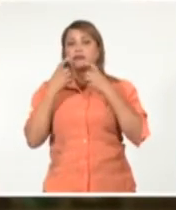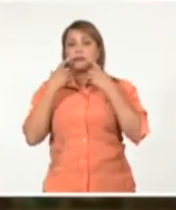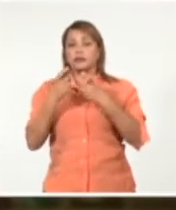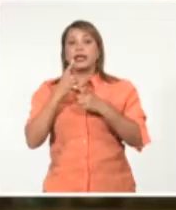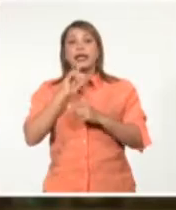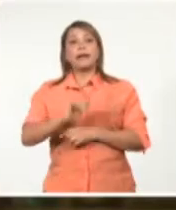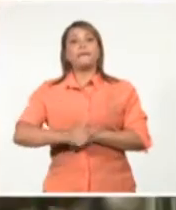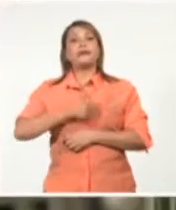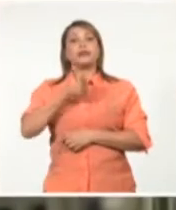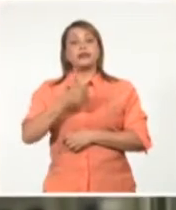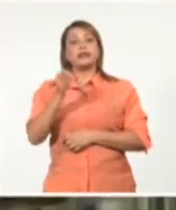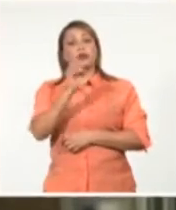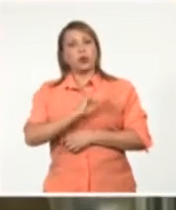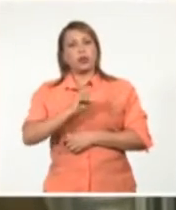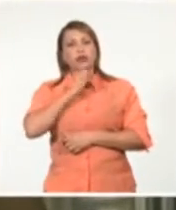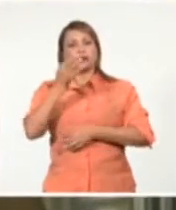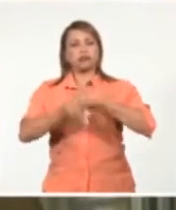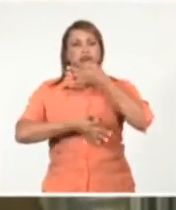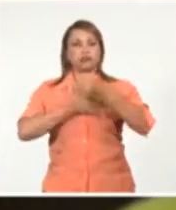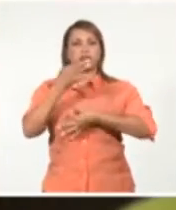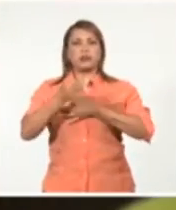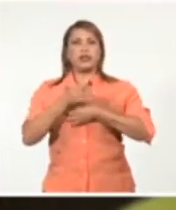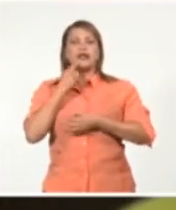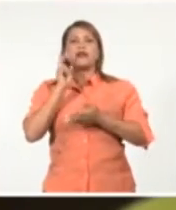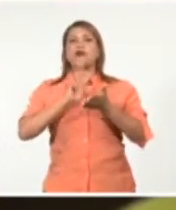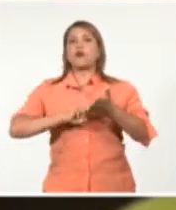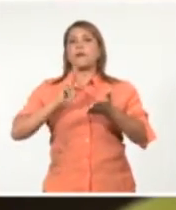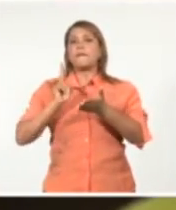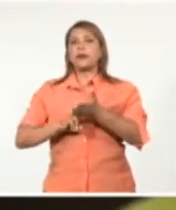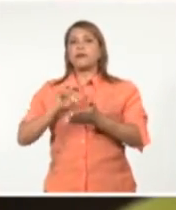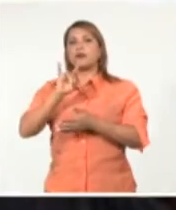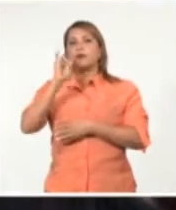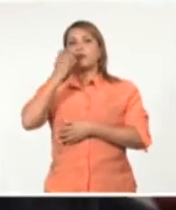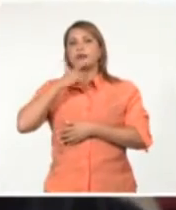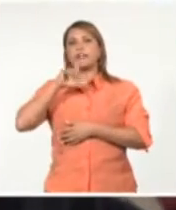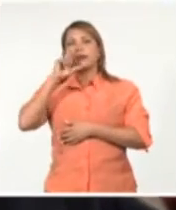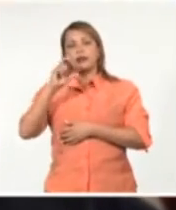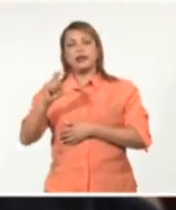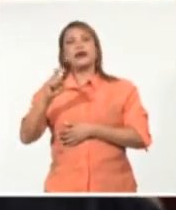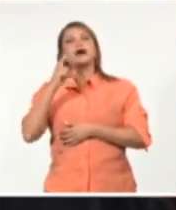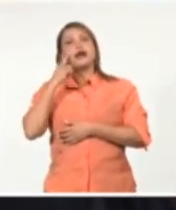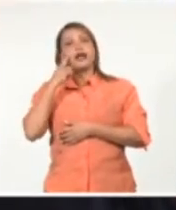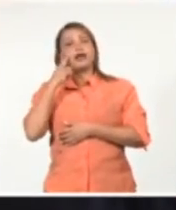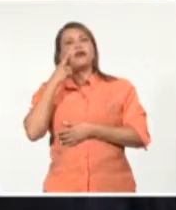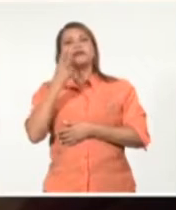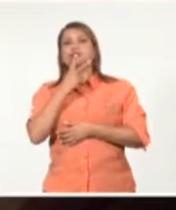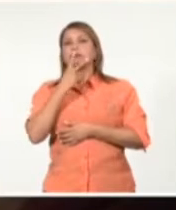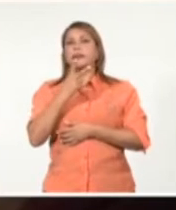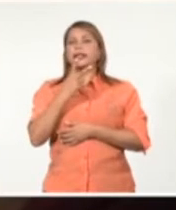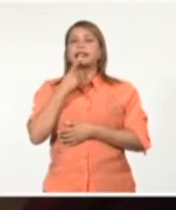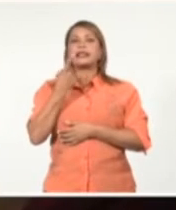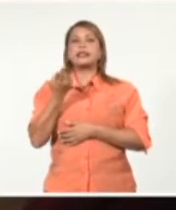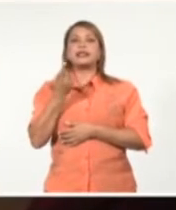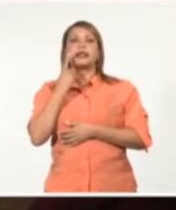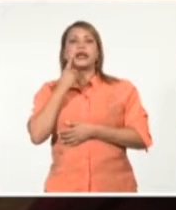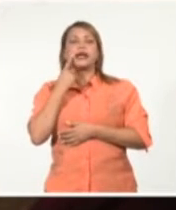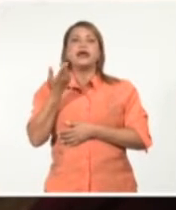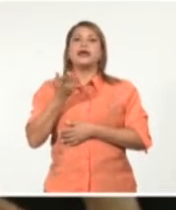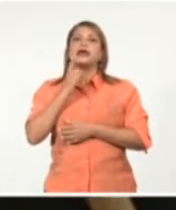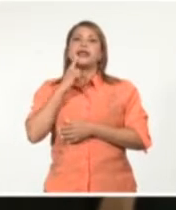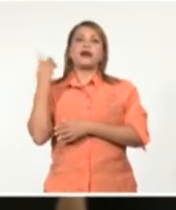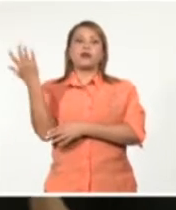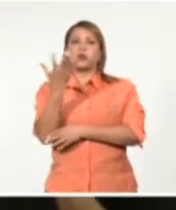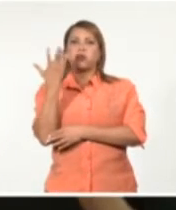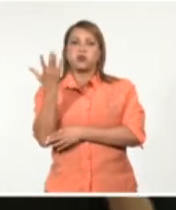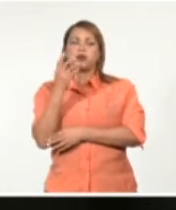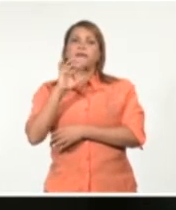presidente de la organización. Los miembros de la UNIAC y su secretariado han estado al tanto de la recuperación en la provincia de Pinar del Río tras el paso del huracán